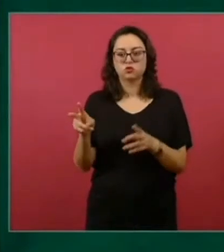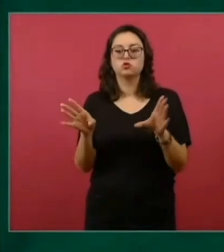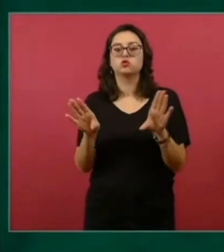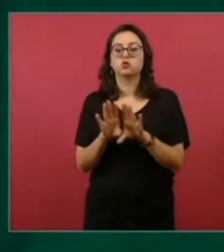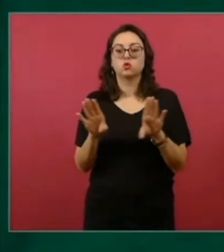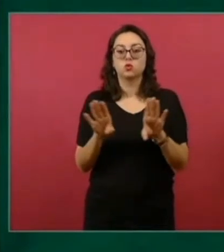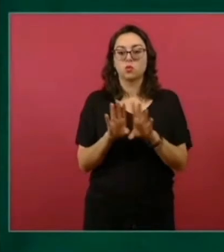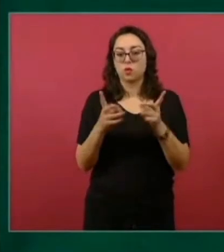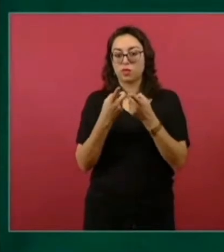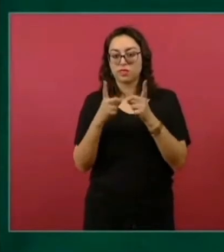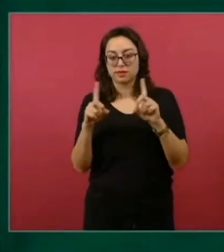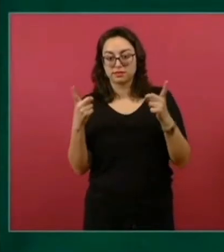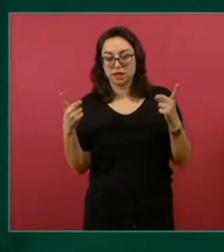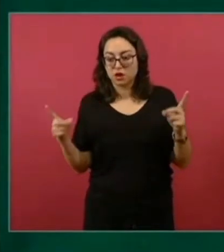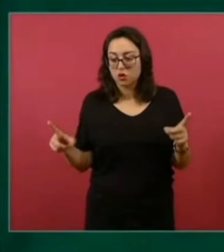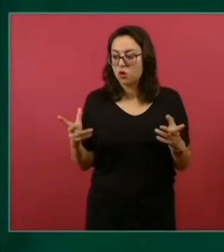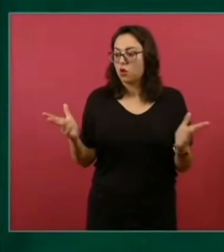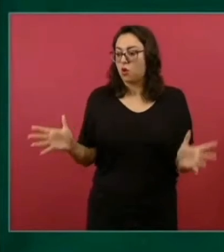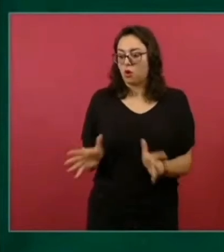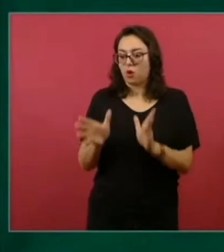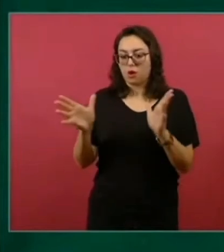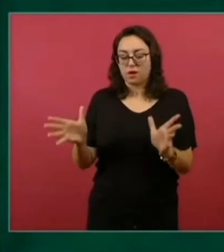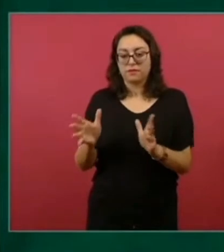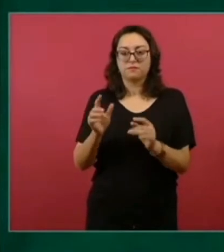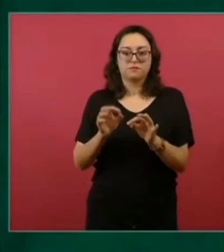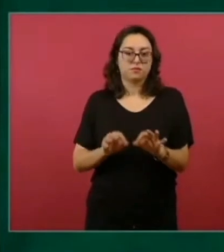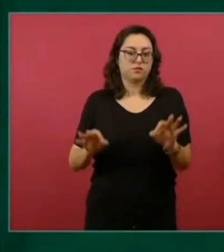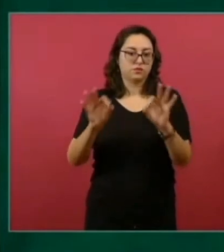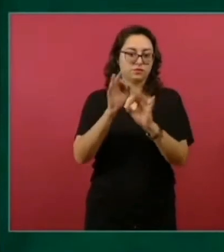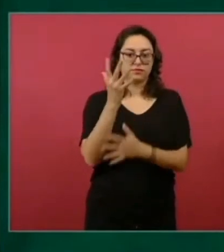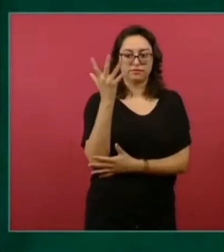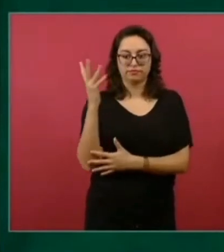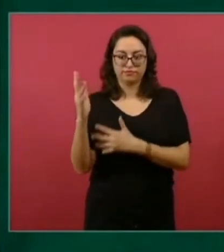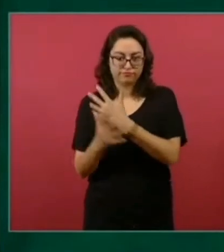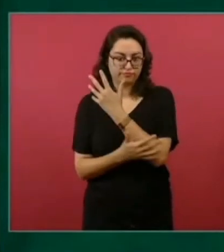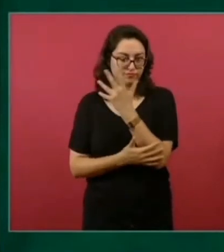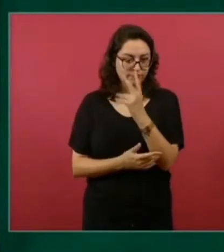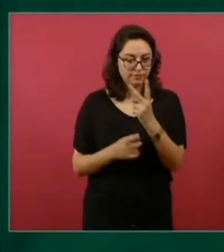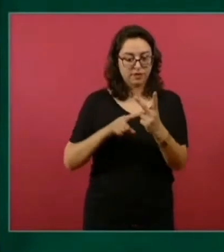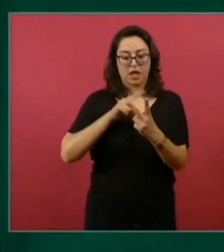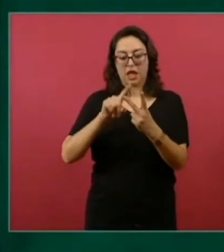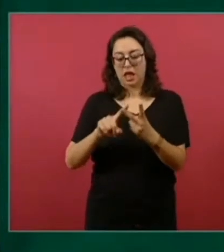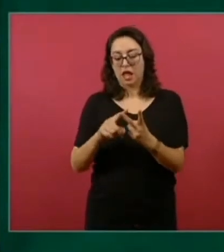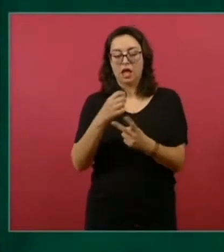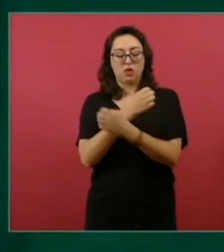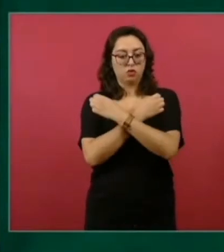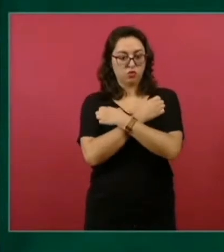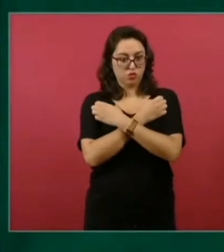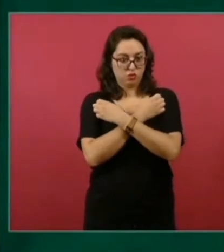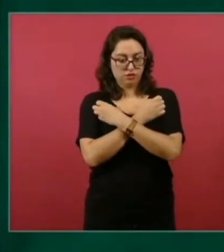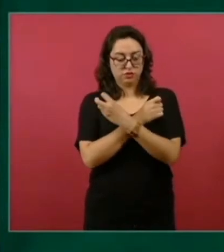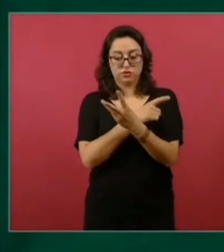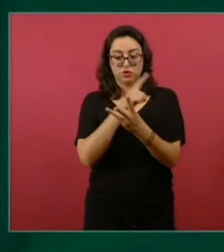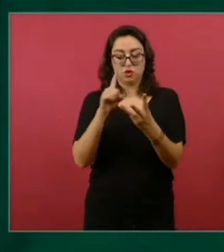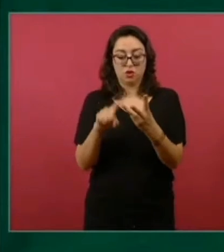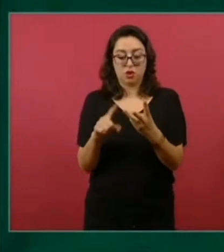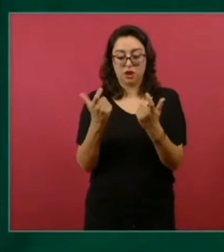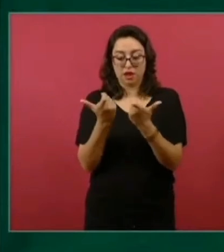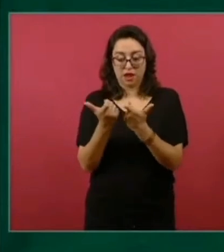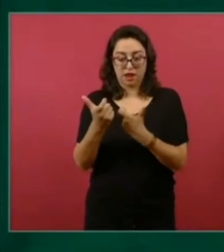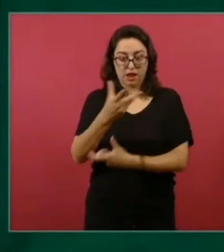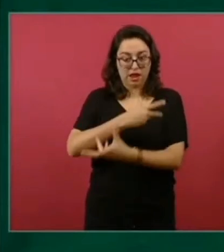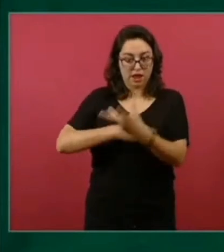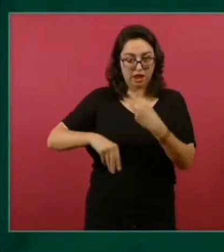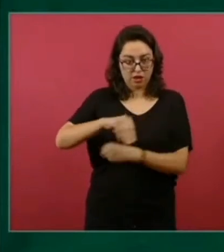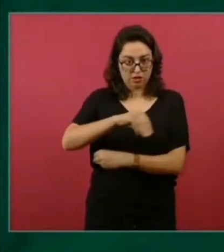promoviendo el medio ambiente, promoviendo la educación, promoviendo el desarrollo económico,